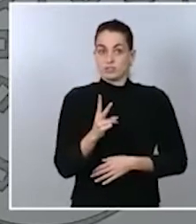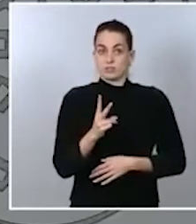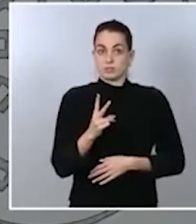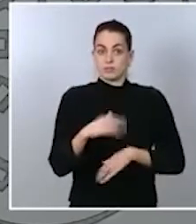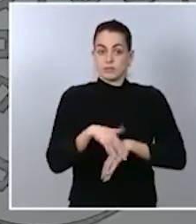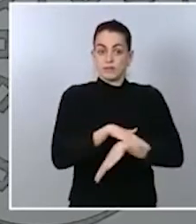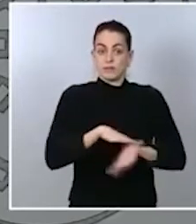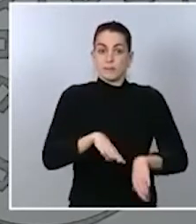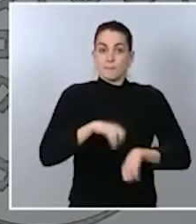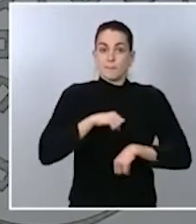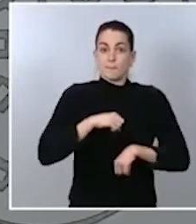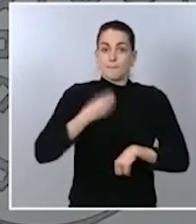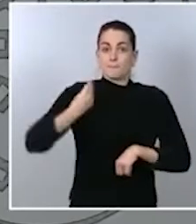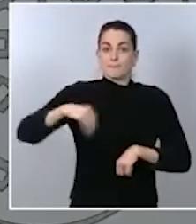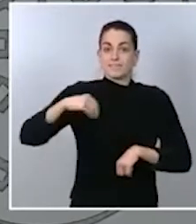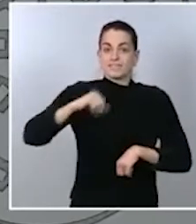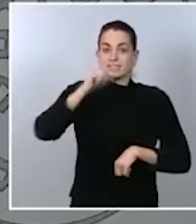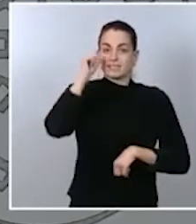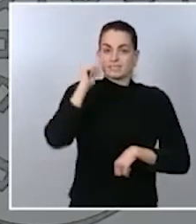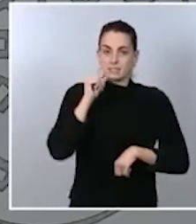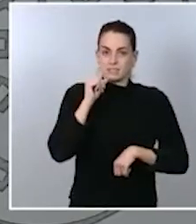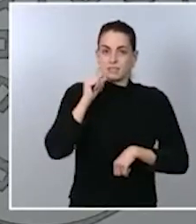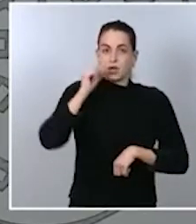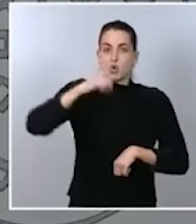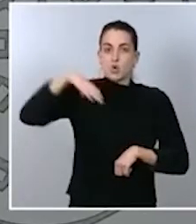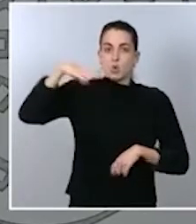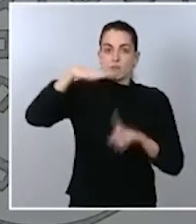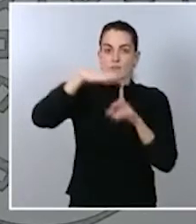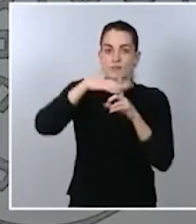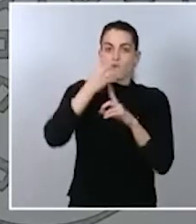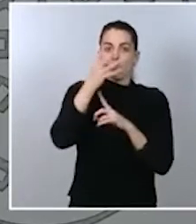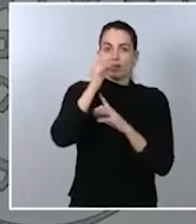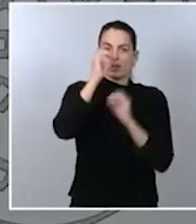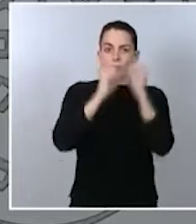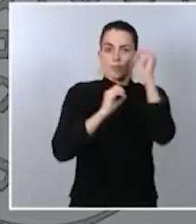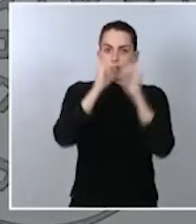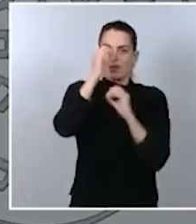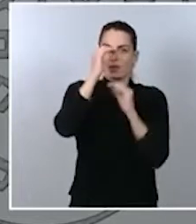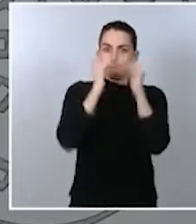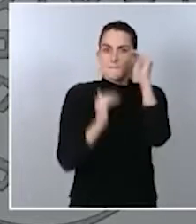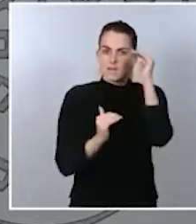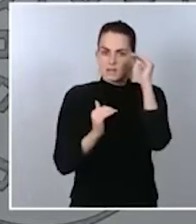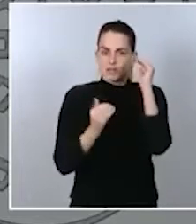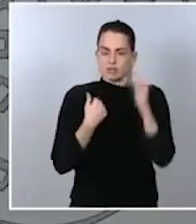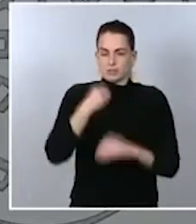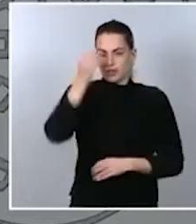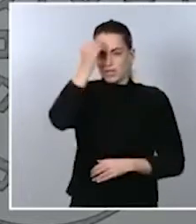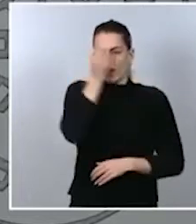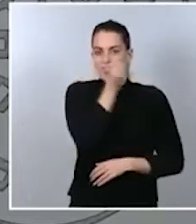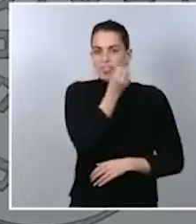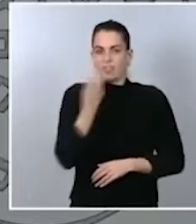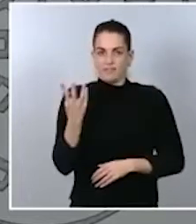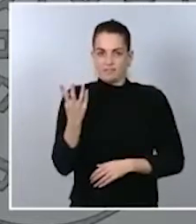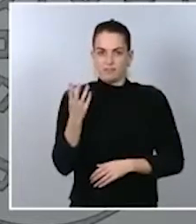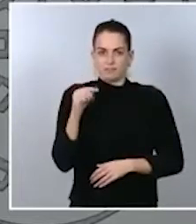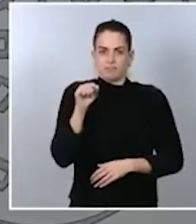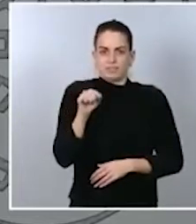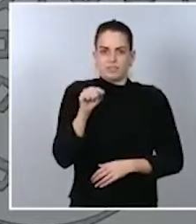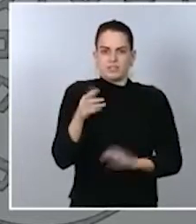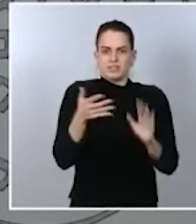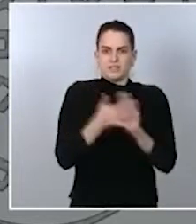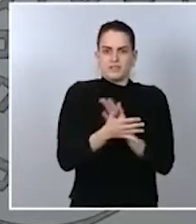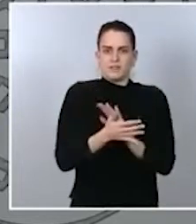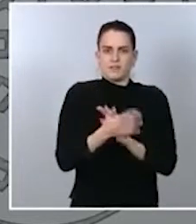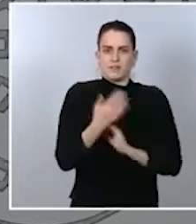se ha abaratado la factura de la luz un 40% creo que la cifra pone en valor el compromiso que tiene este